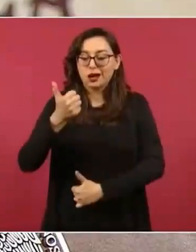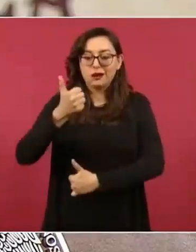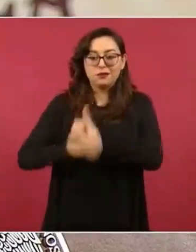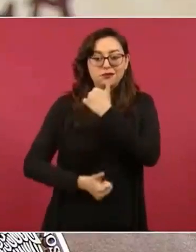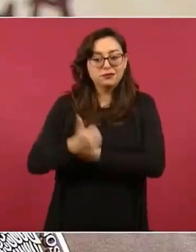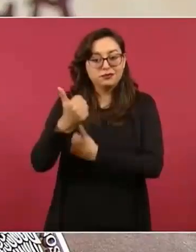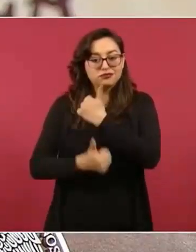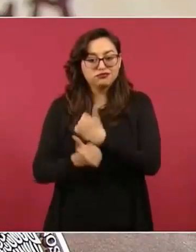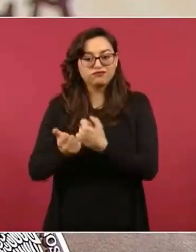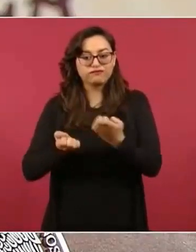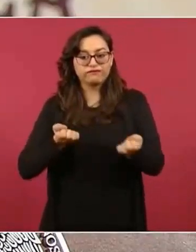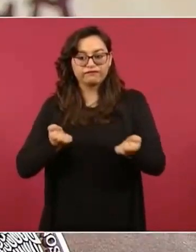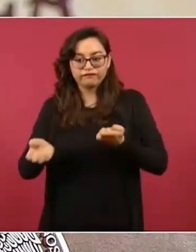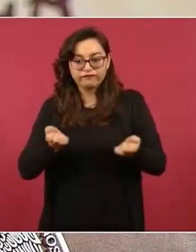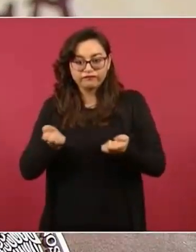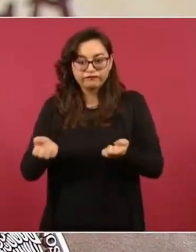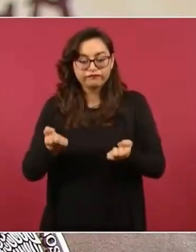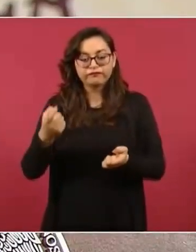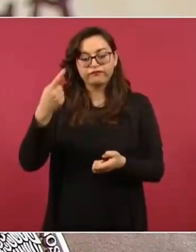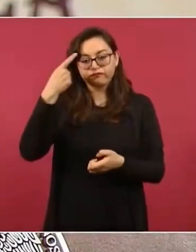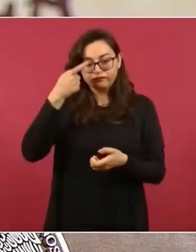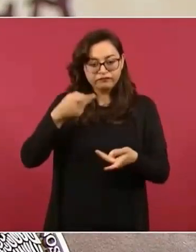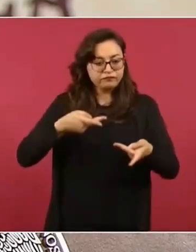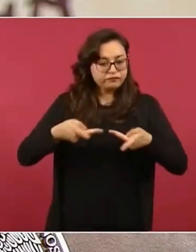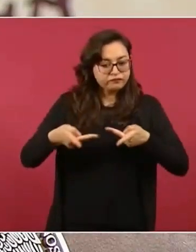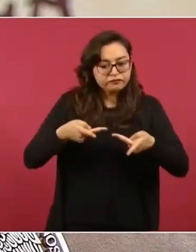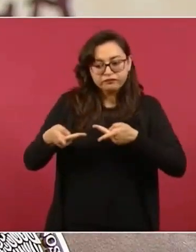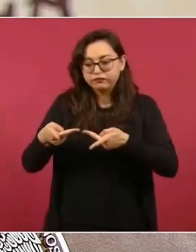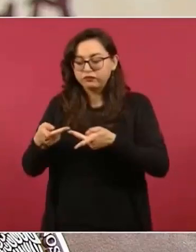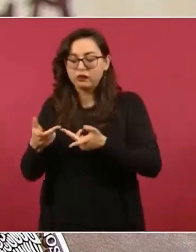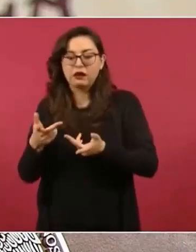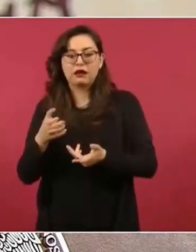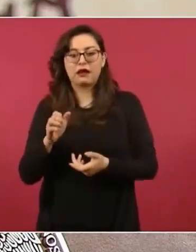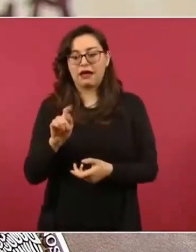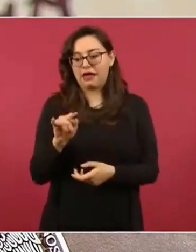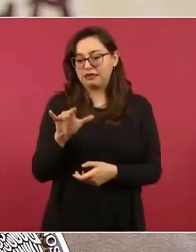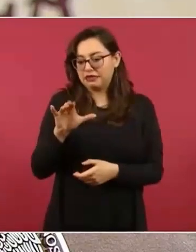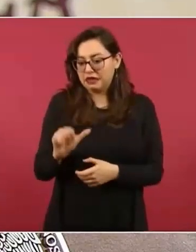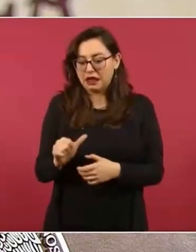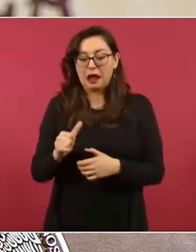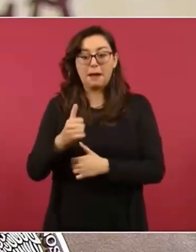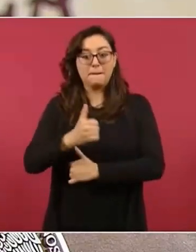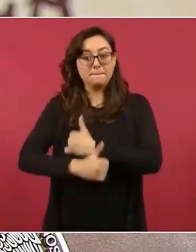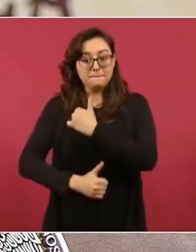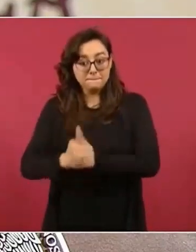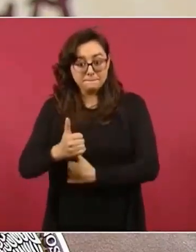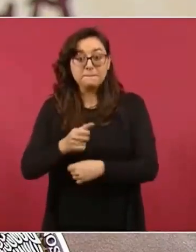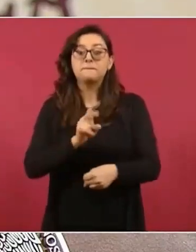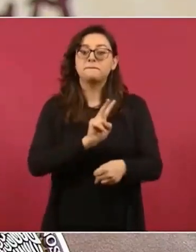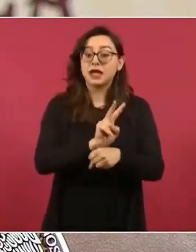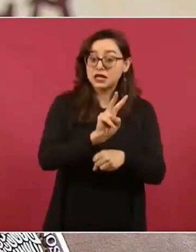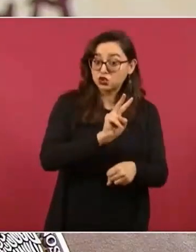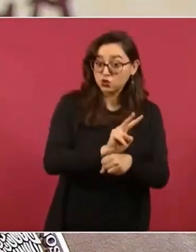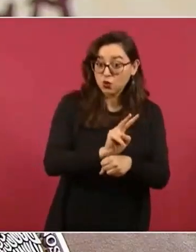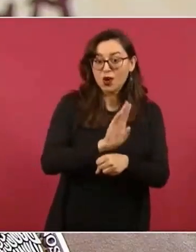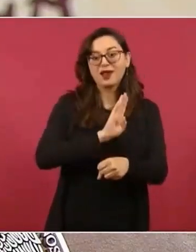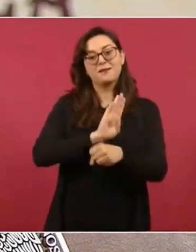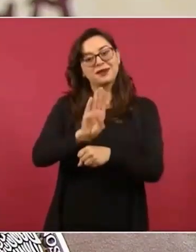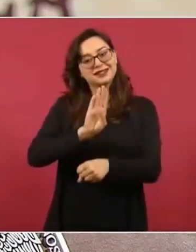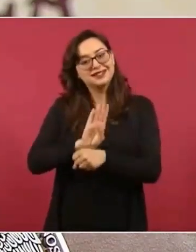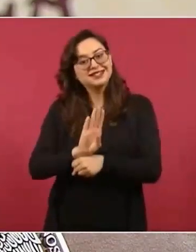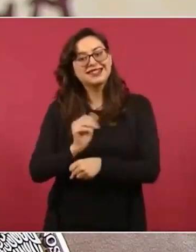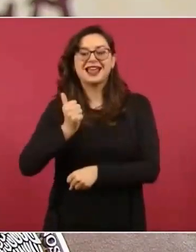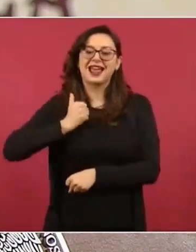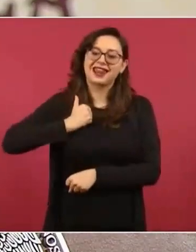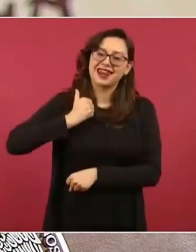físico, táctico y ético. Además de Venezuela, también participaron Brasil, Canadá,